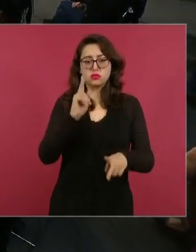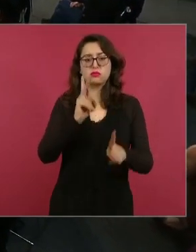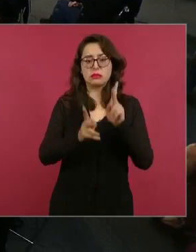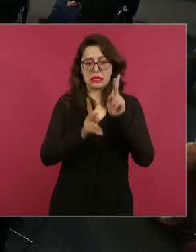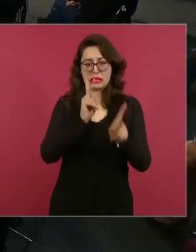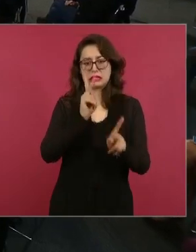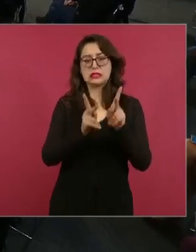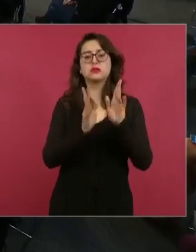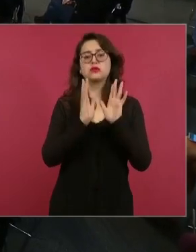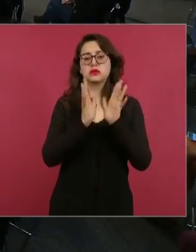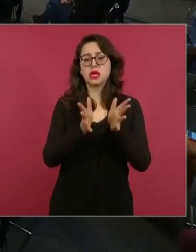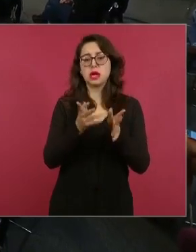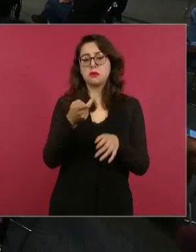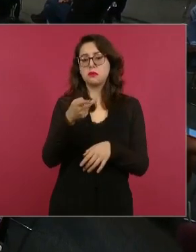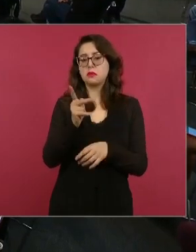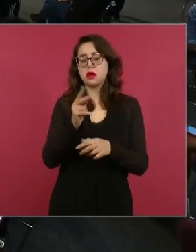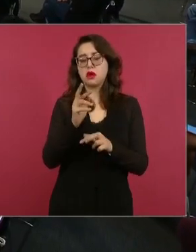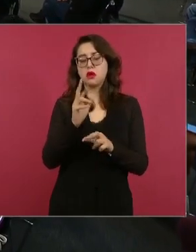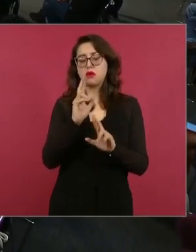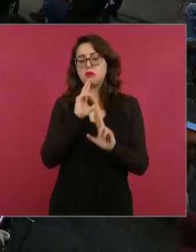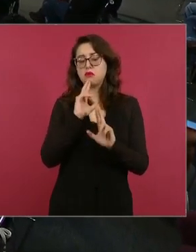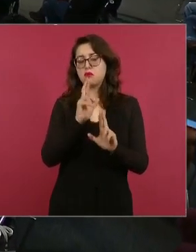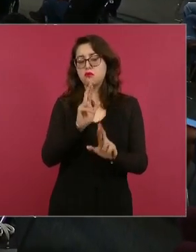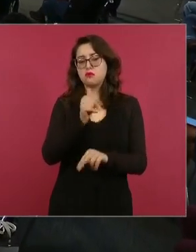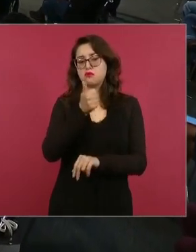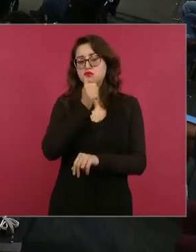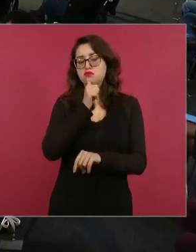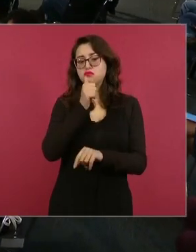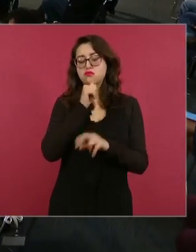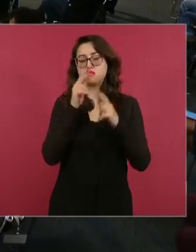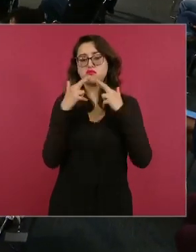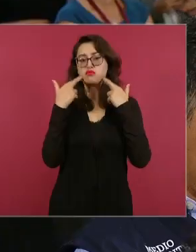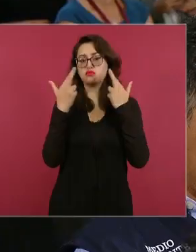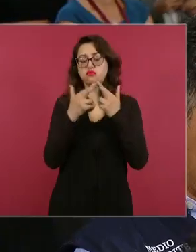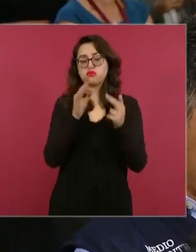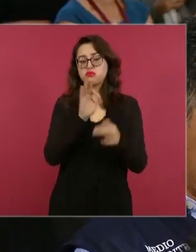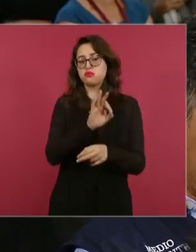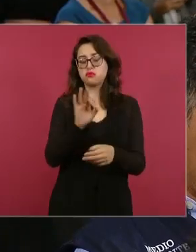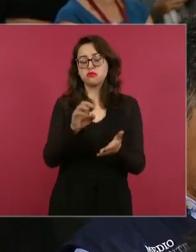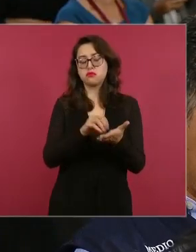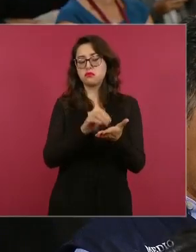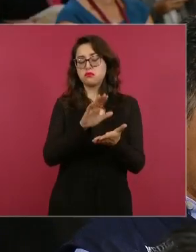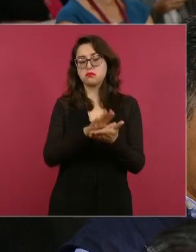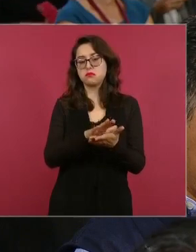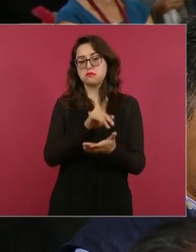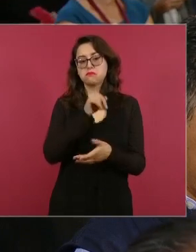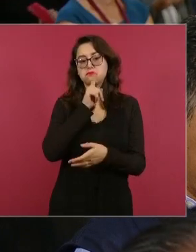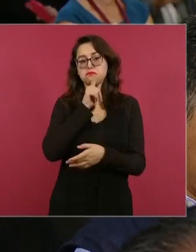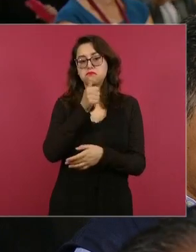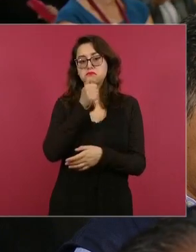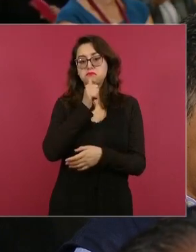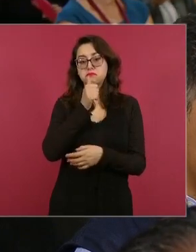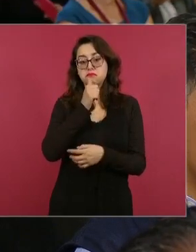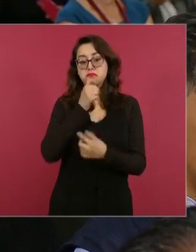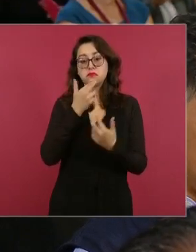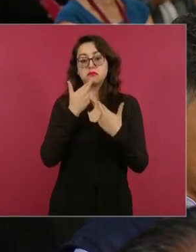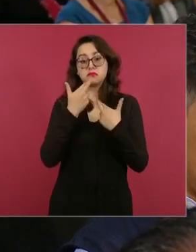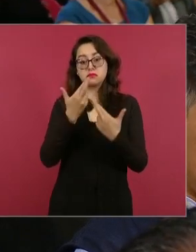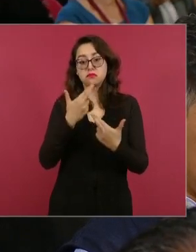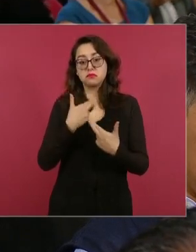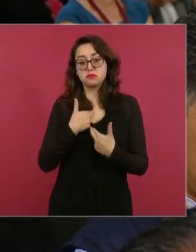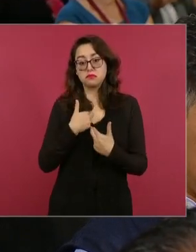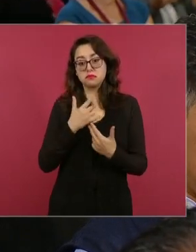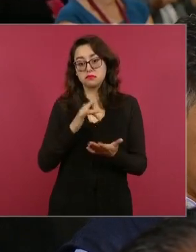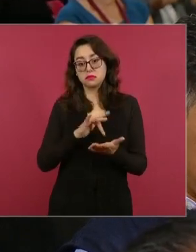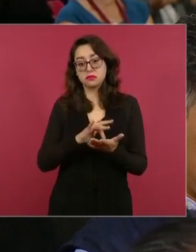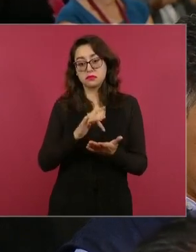aún no ha fijado fecha para una reunión tal y como usted lo indicó el pasado 18 de agosto por sus respuestas y comentarios